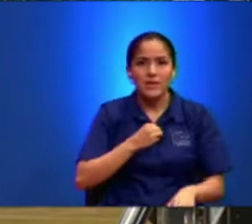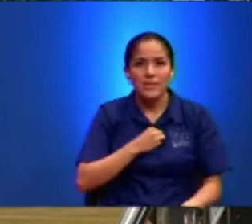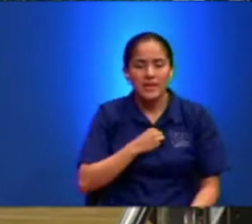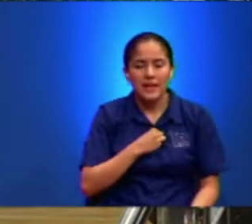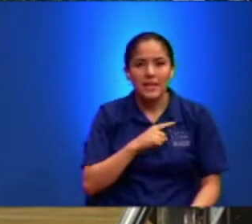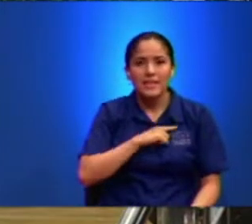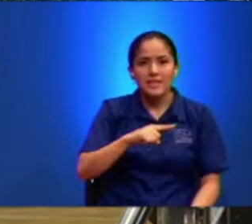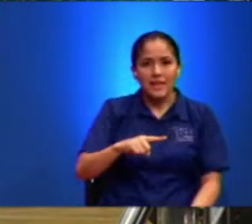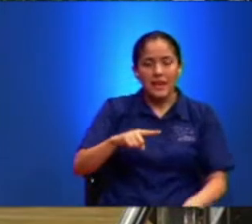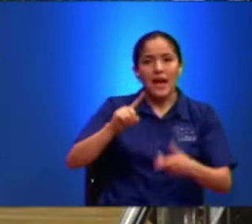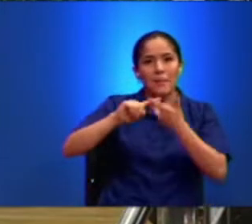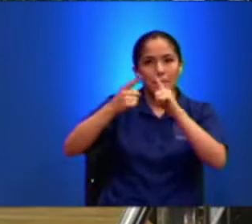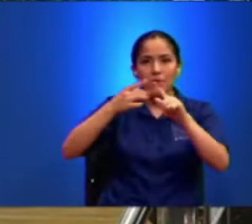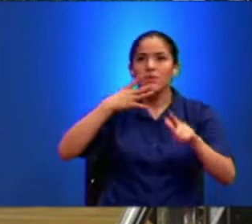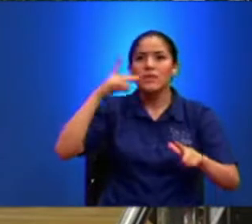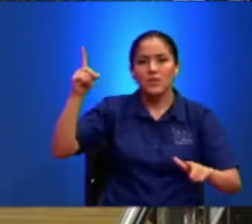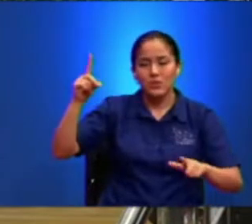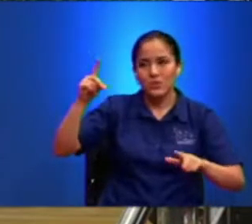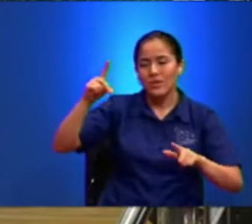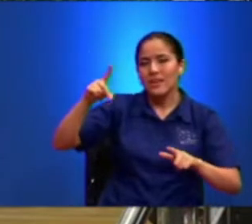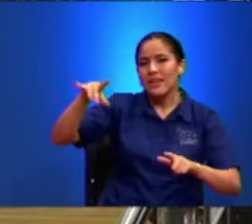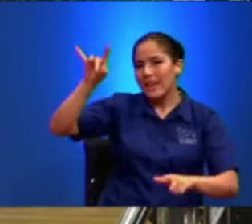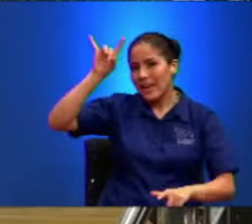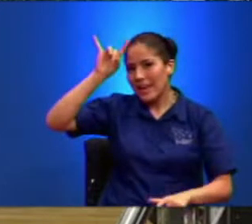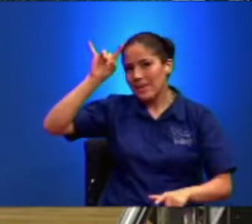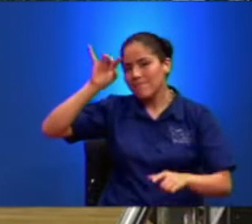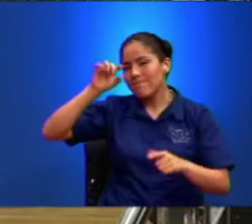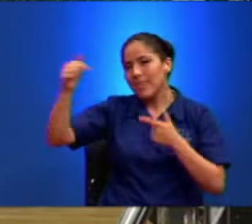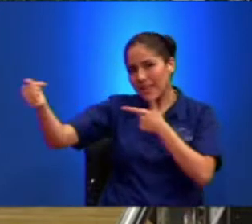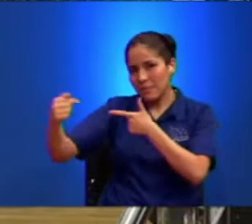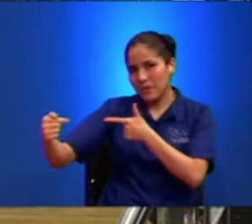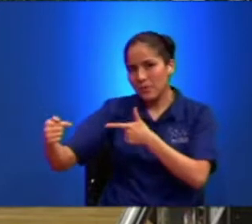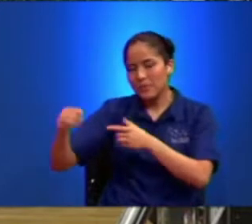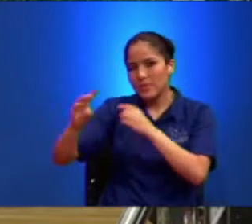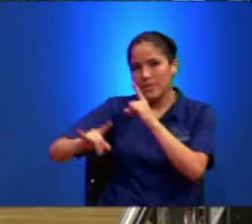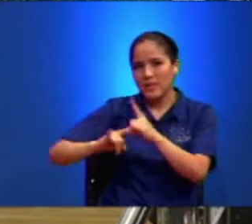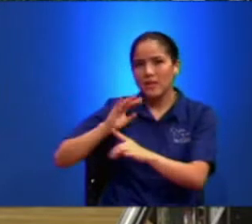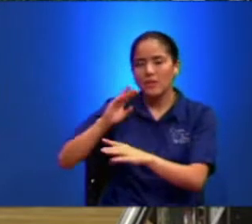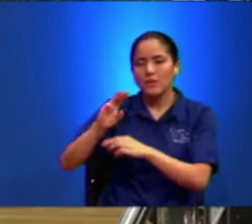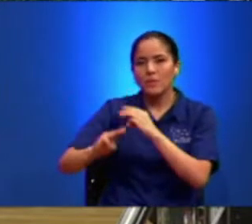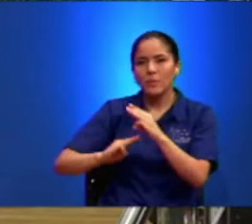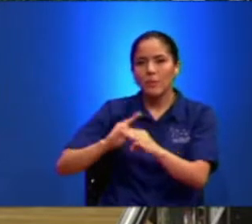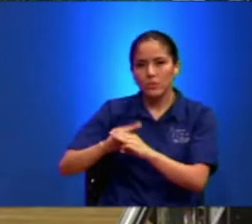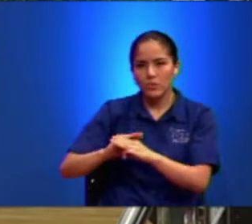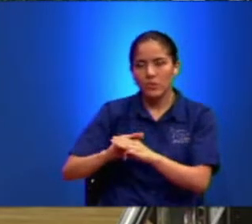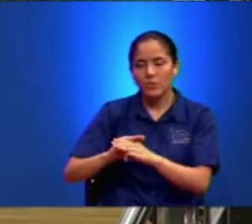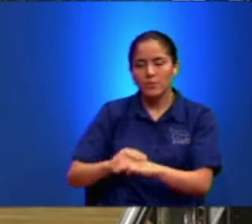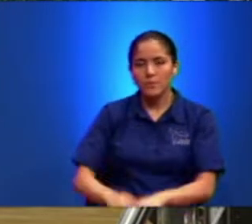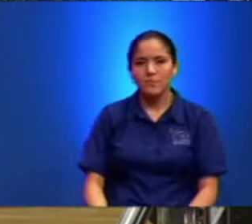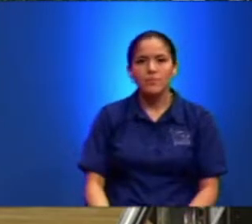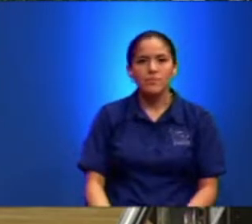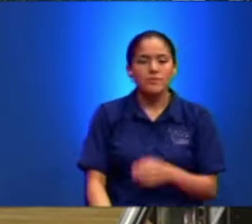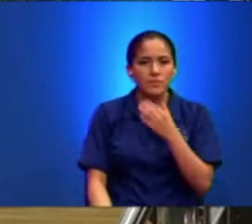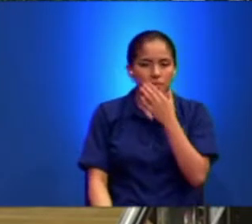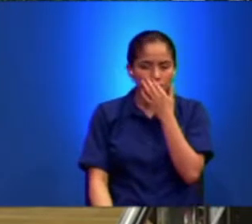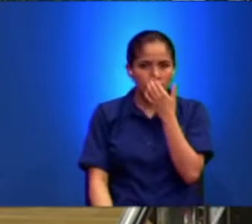del mundo Porque Santiago dice Almas adúlteras ¿No sabes que la amistad con el mundo Es enemistad con Dios?